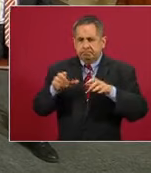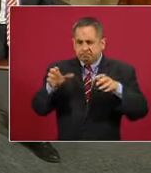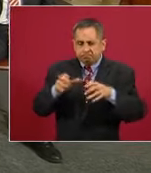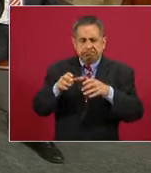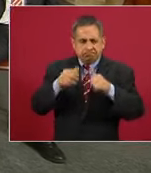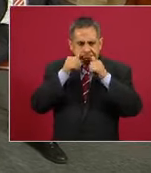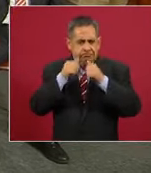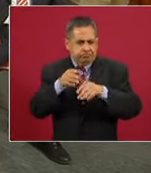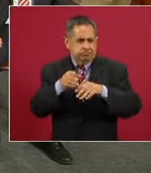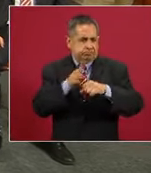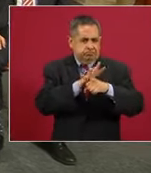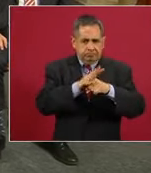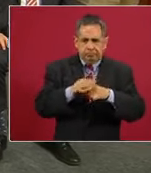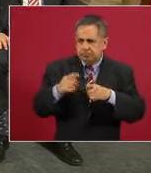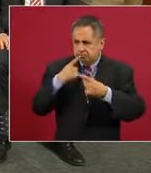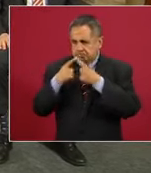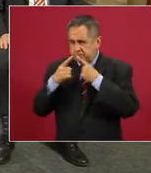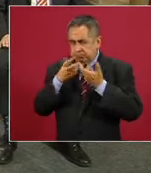atención a la pandemia.